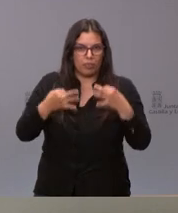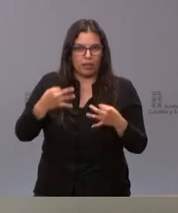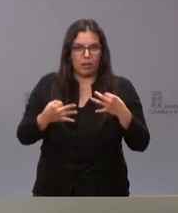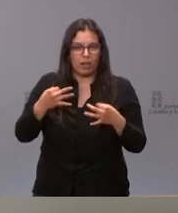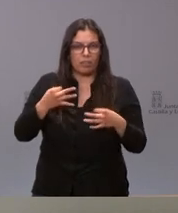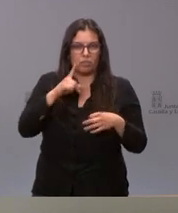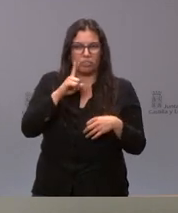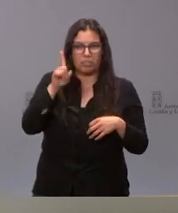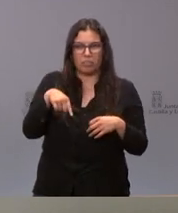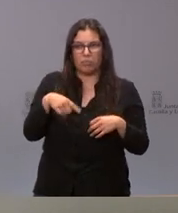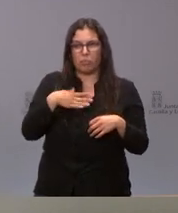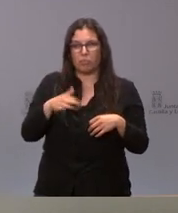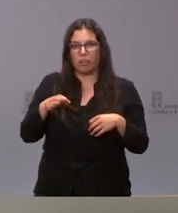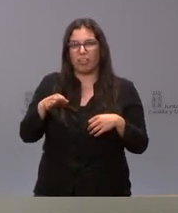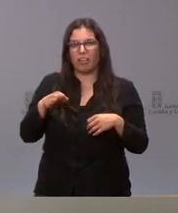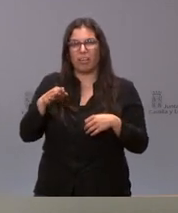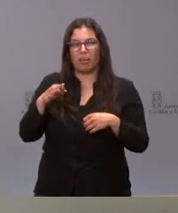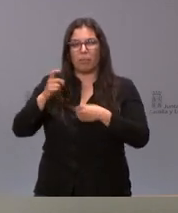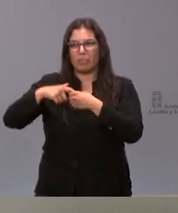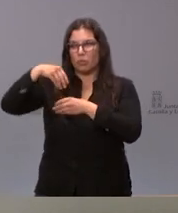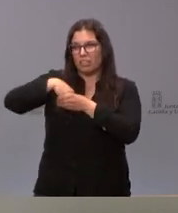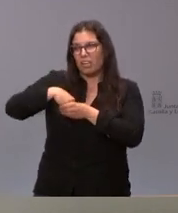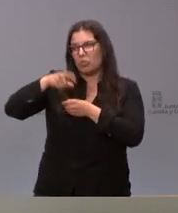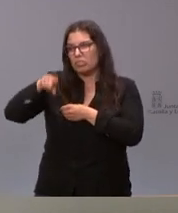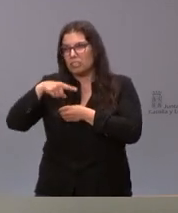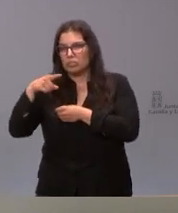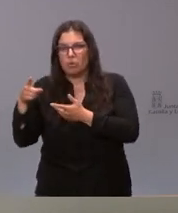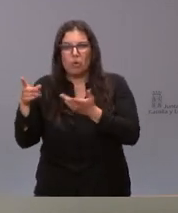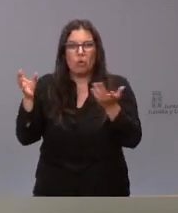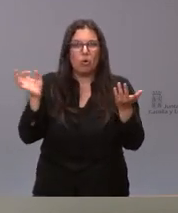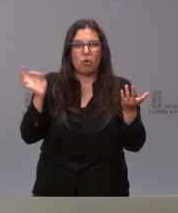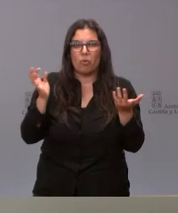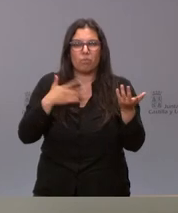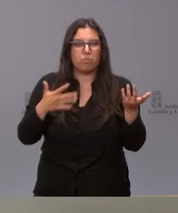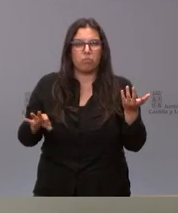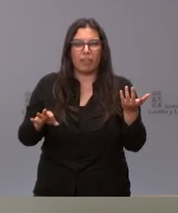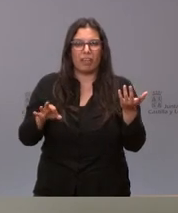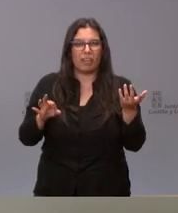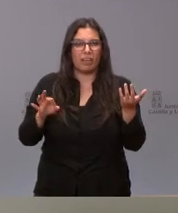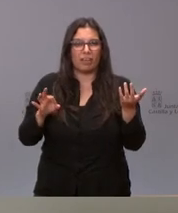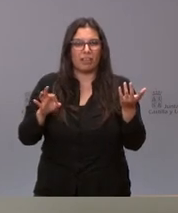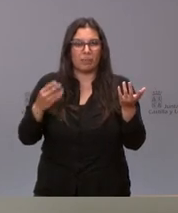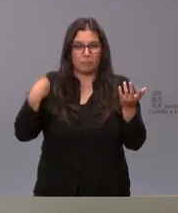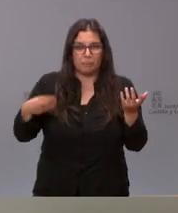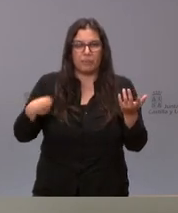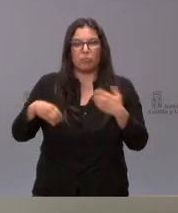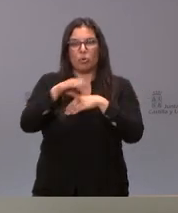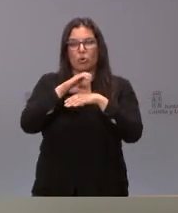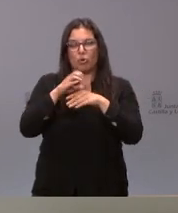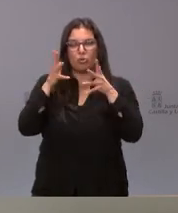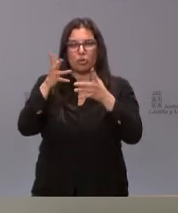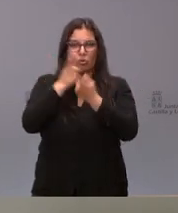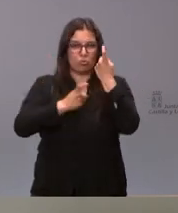sé si tendrá que pronunciarse algún órgano de participación interno a esto o no sé incluso si pudiera ser preciso el propio consejo consultivo